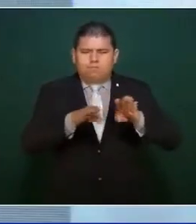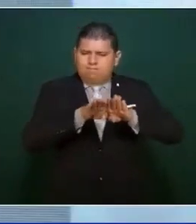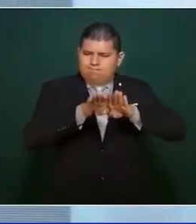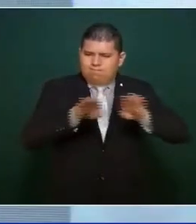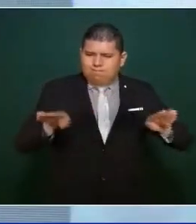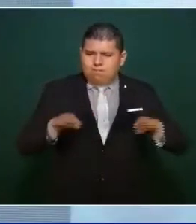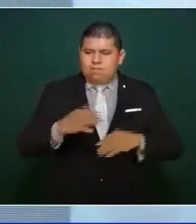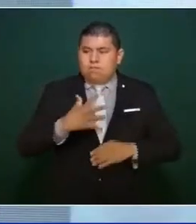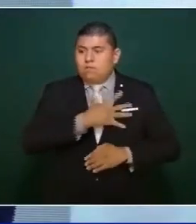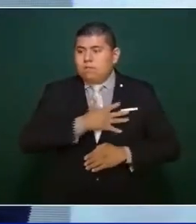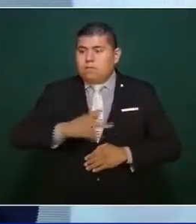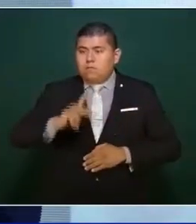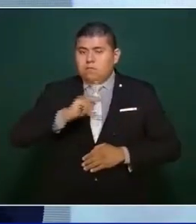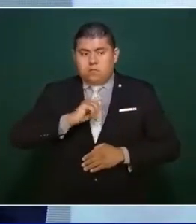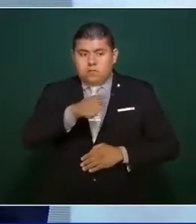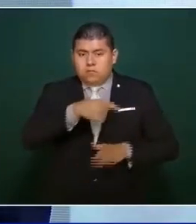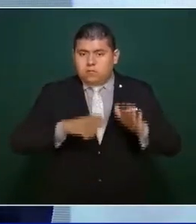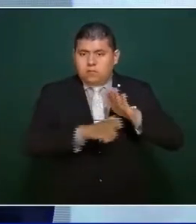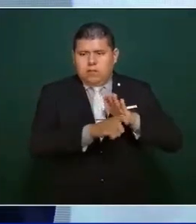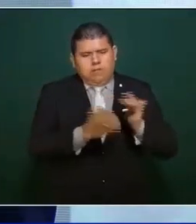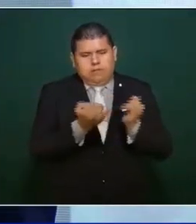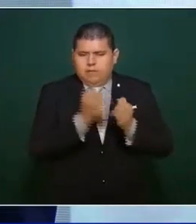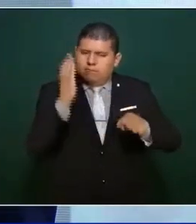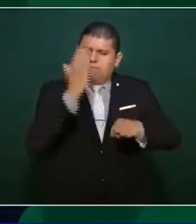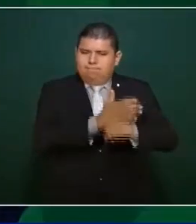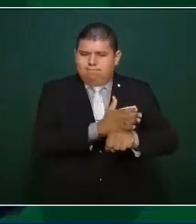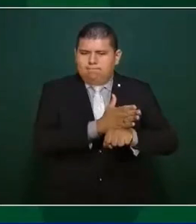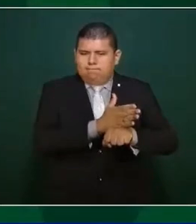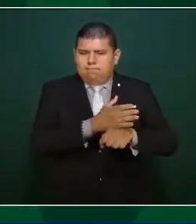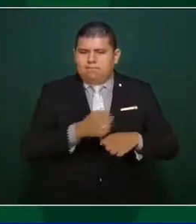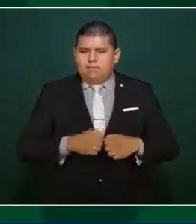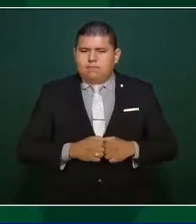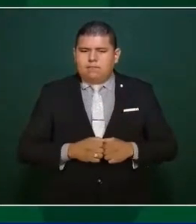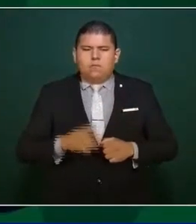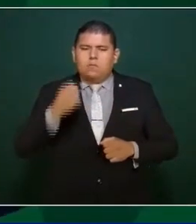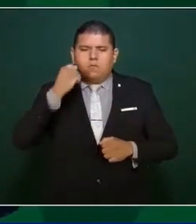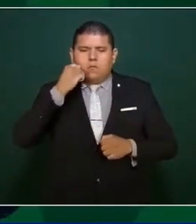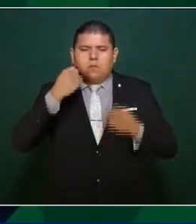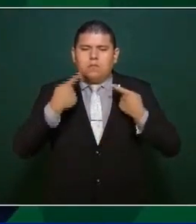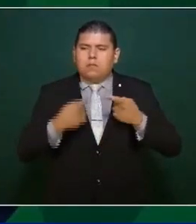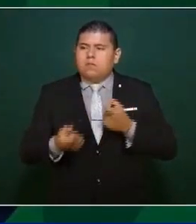hasta mis hijos, sean quien sean.